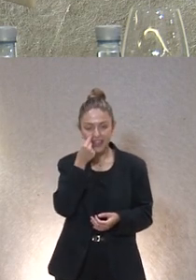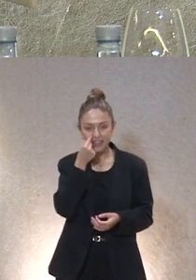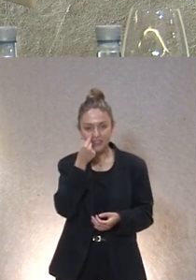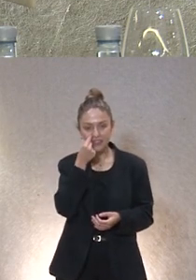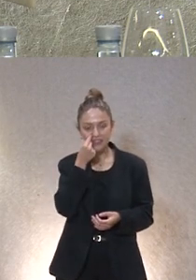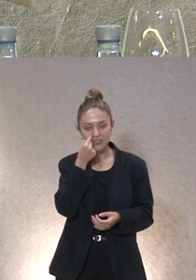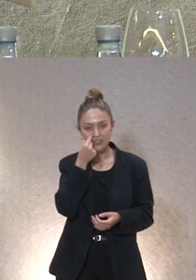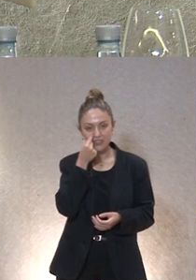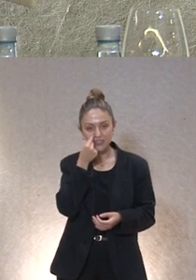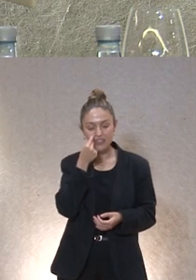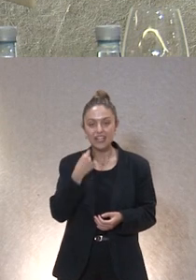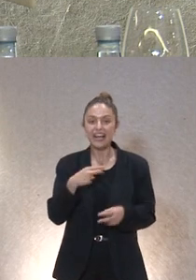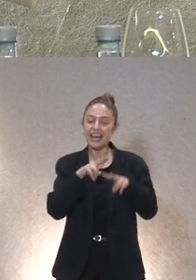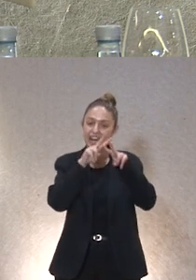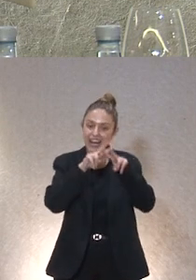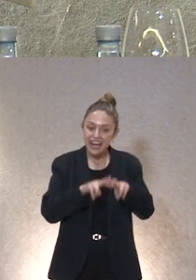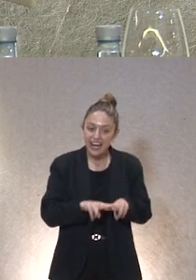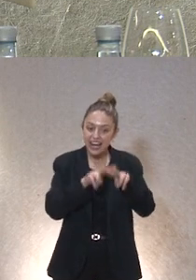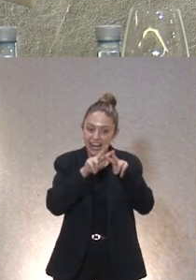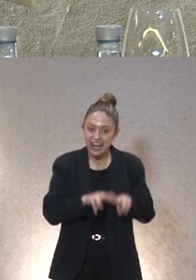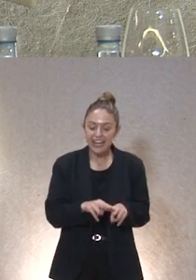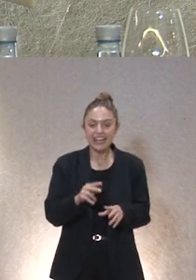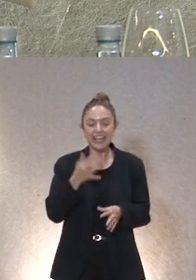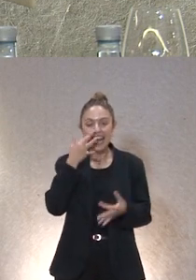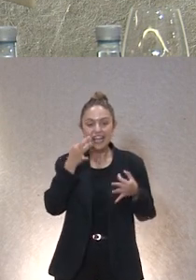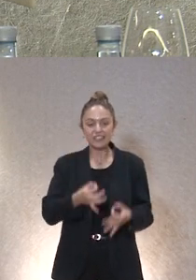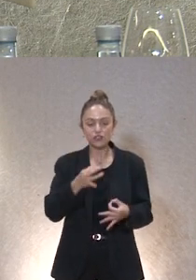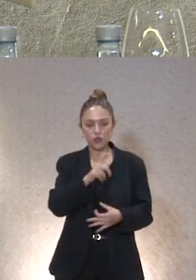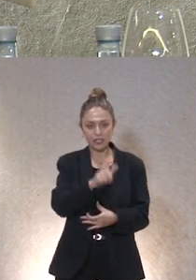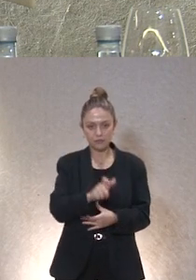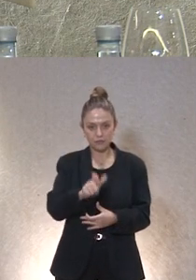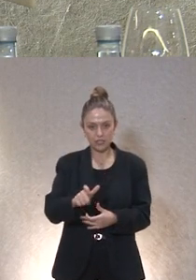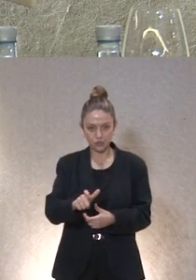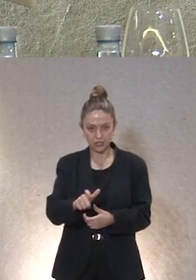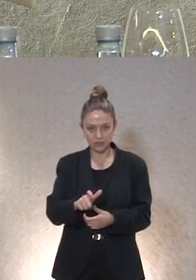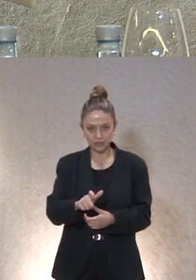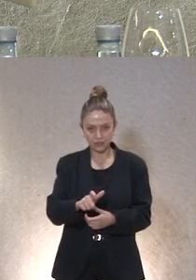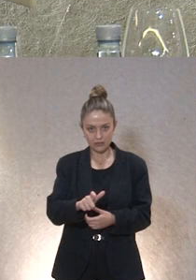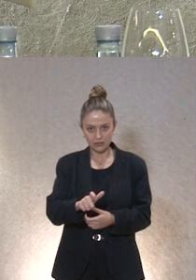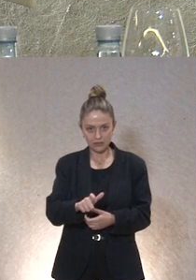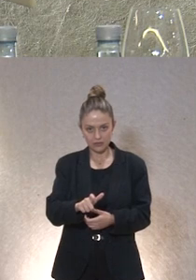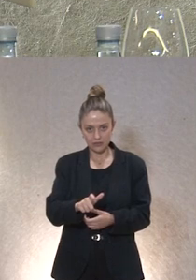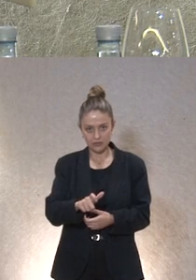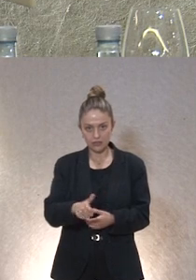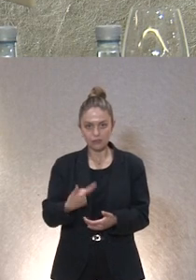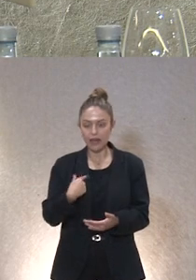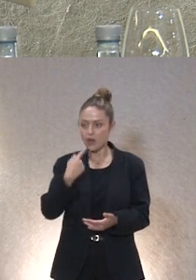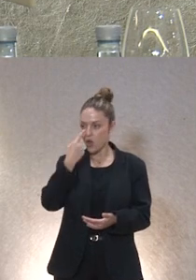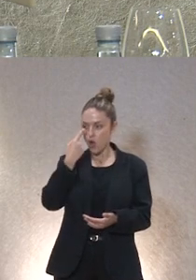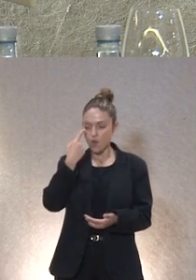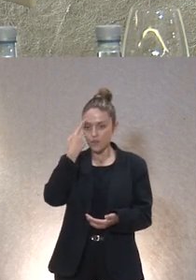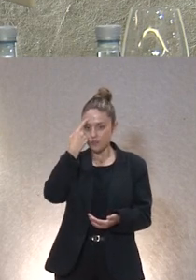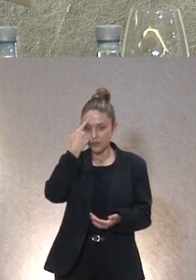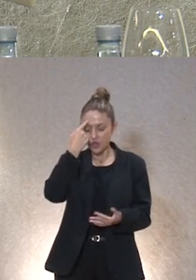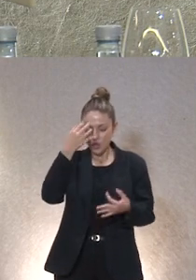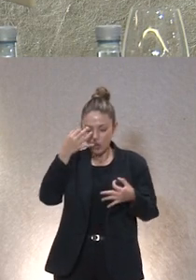evaluación del riesgo de las personas por ellas mismas no tienen esa conciencia o